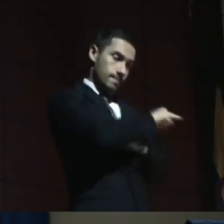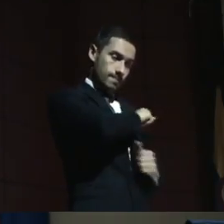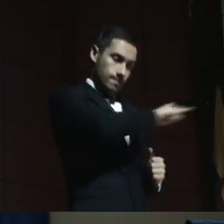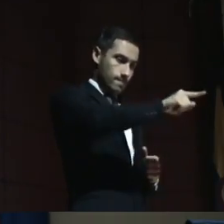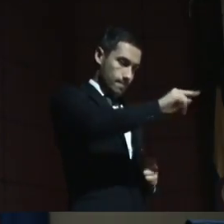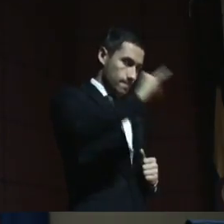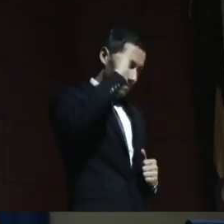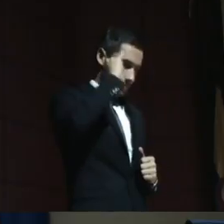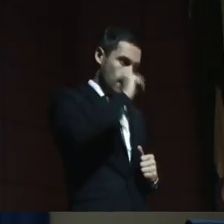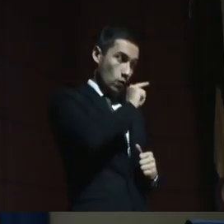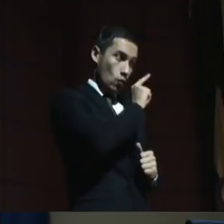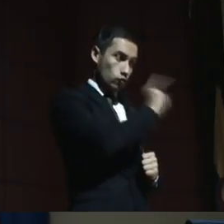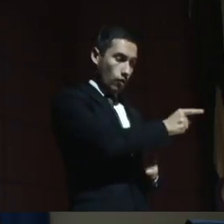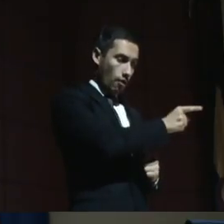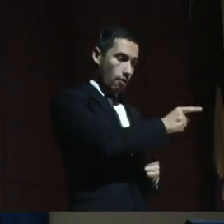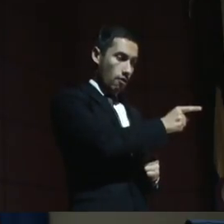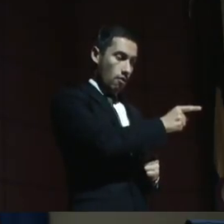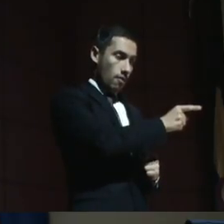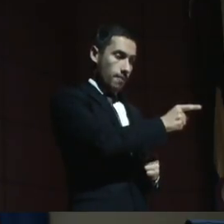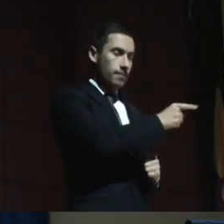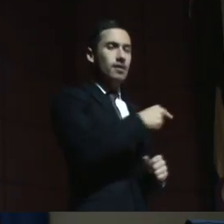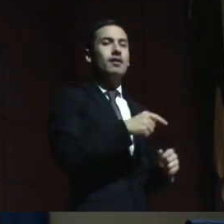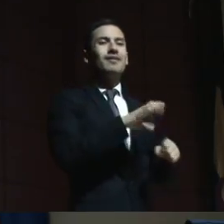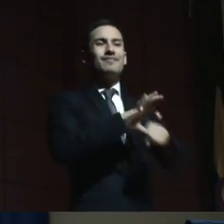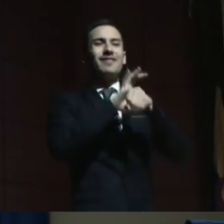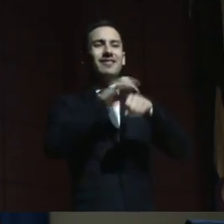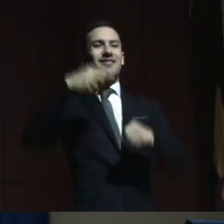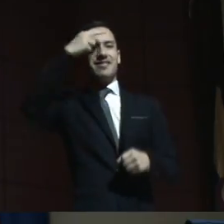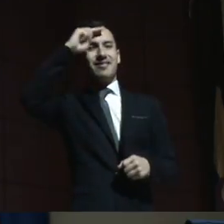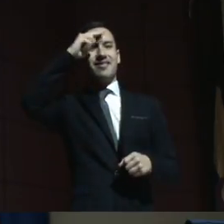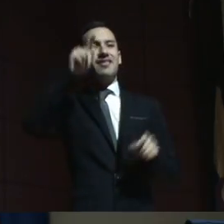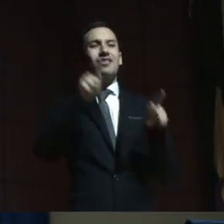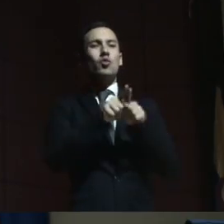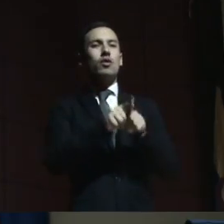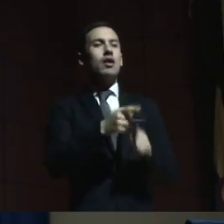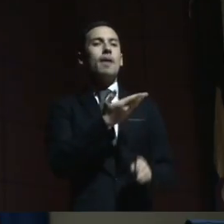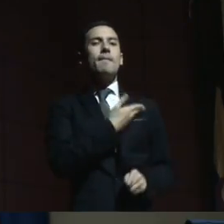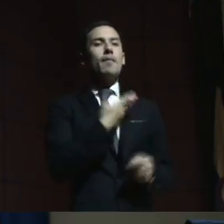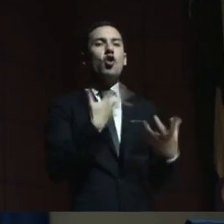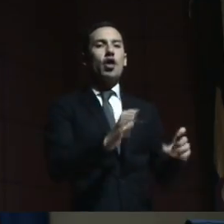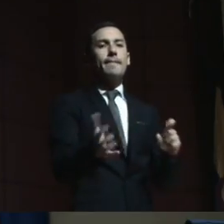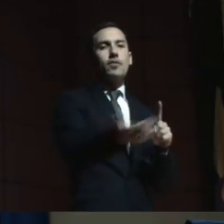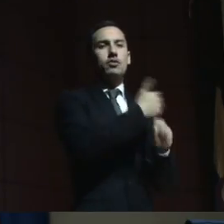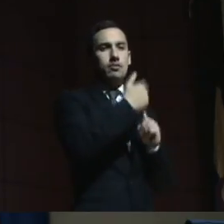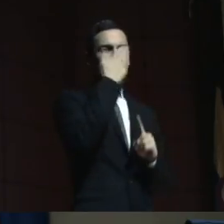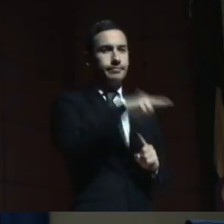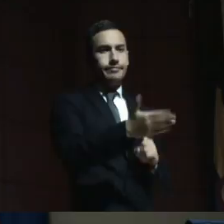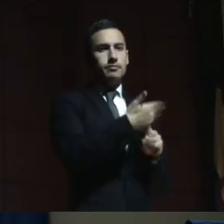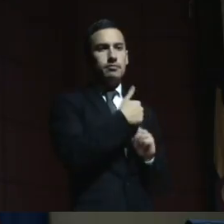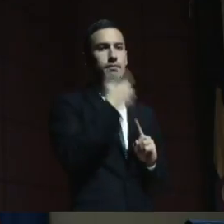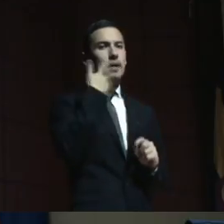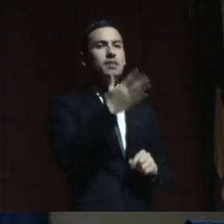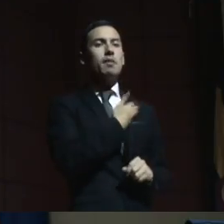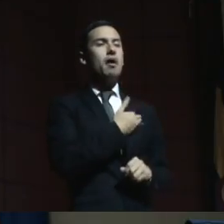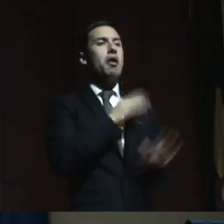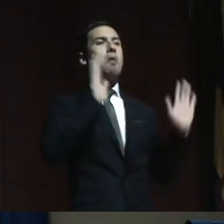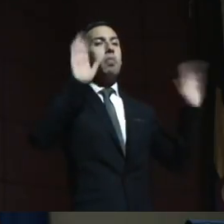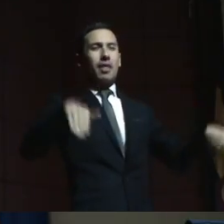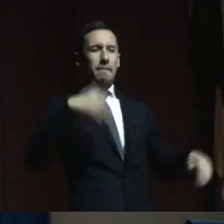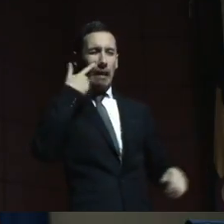usted está incurriendo, o sea, el médico lo interpreta como que esa mamá no quiere proteger a la hija, ¿sí?